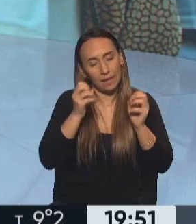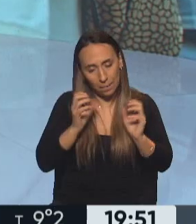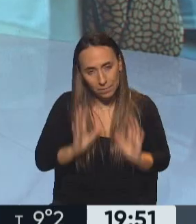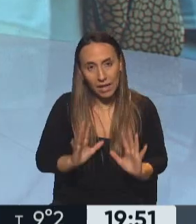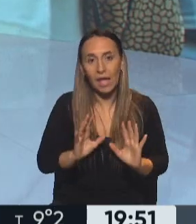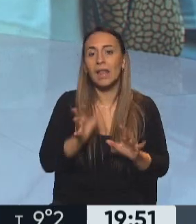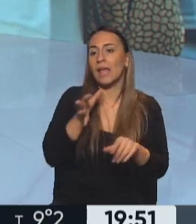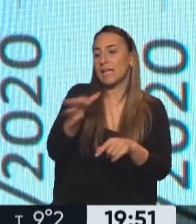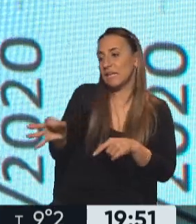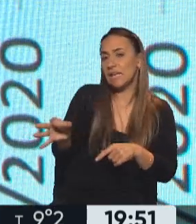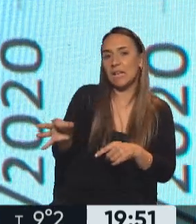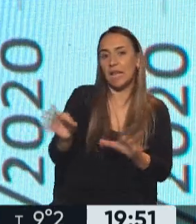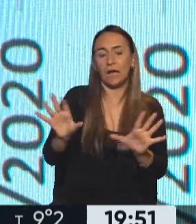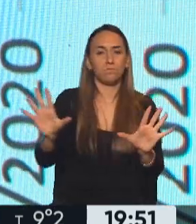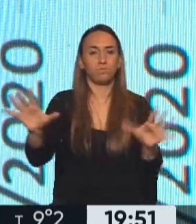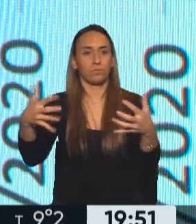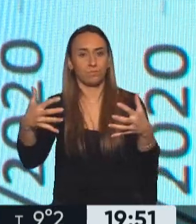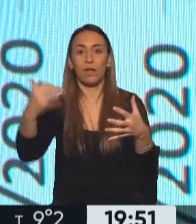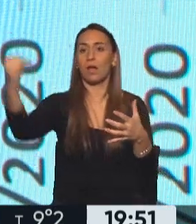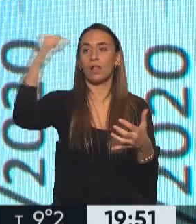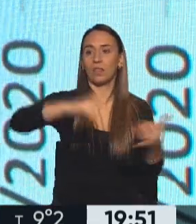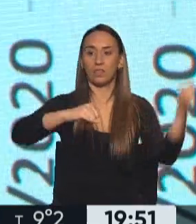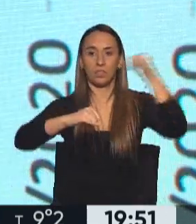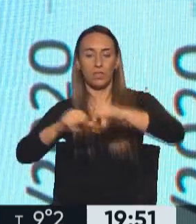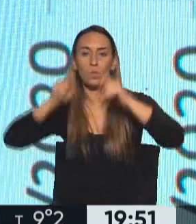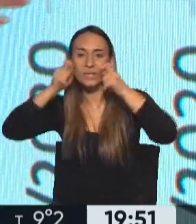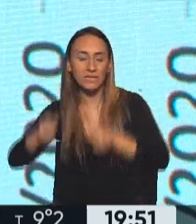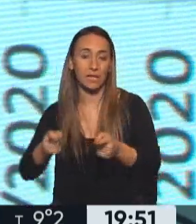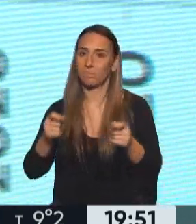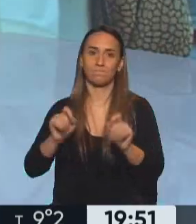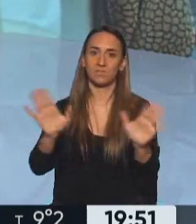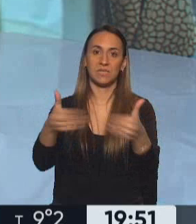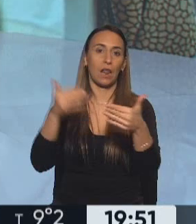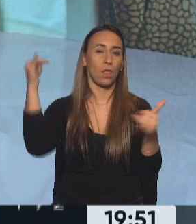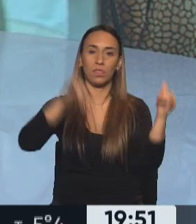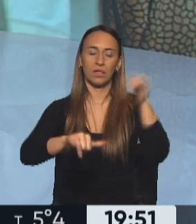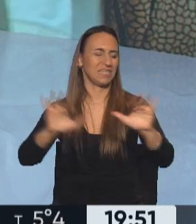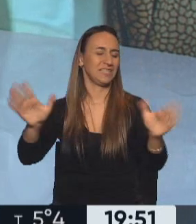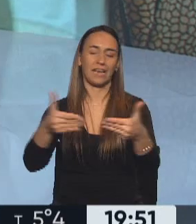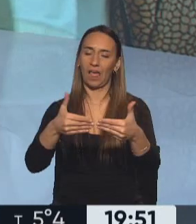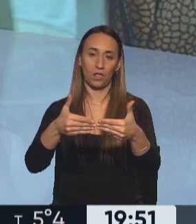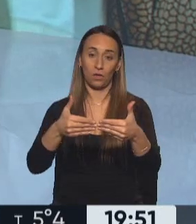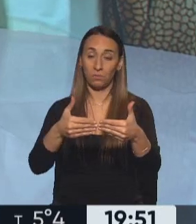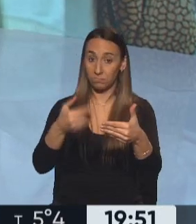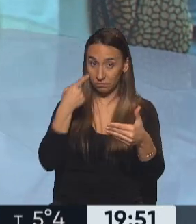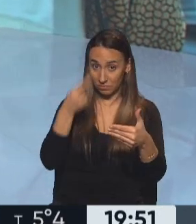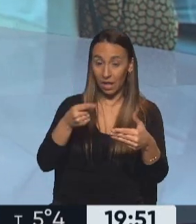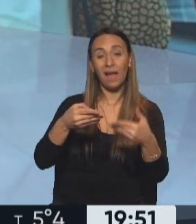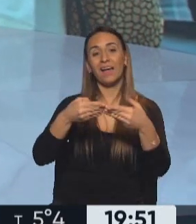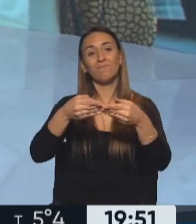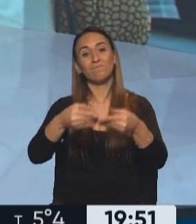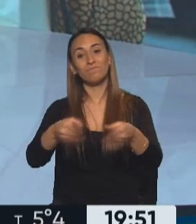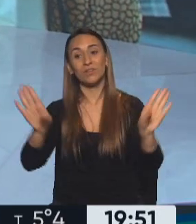islas. Limitaban el acceso de visitantes. Mire lo que pasó con la liberación